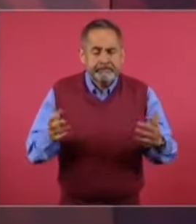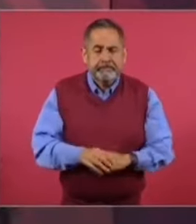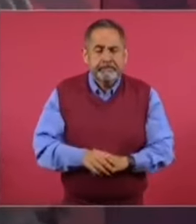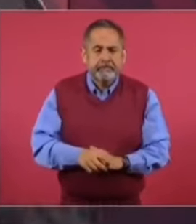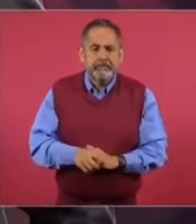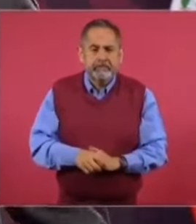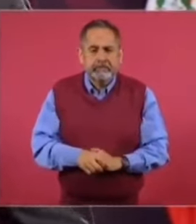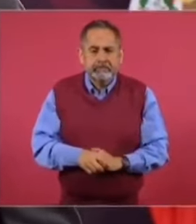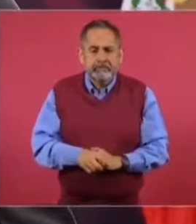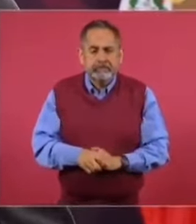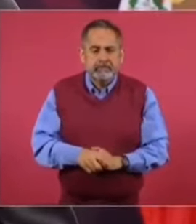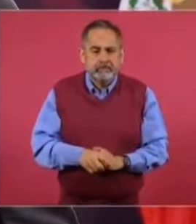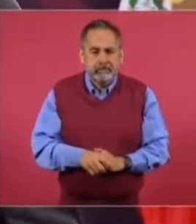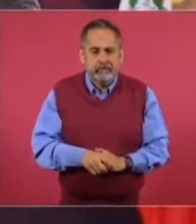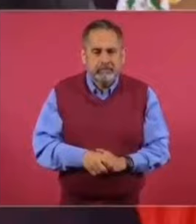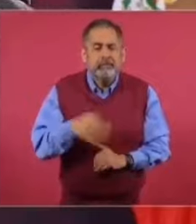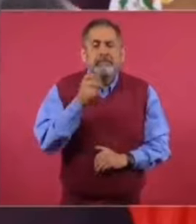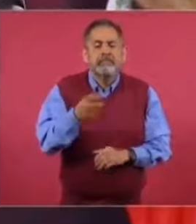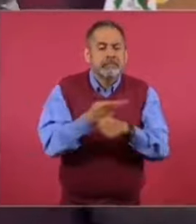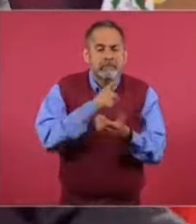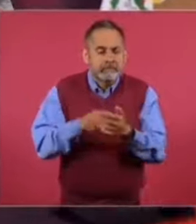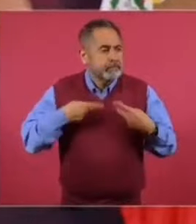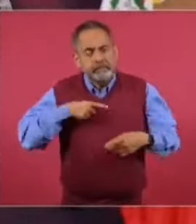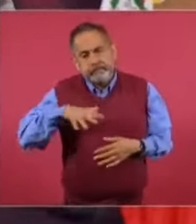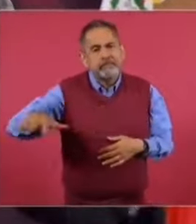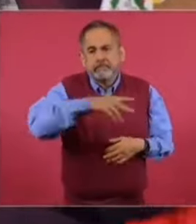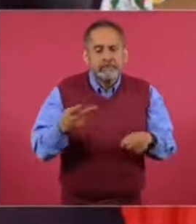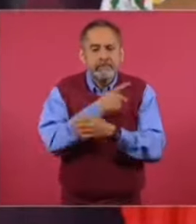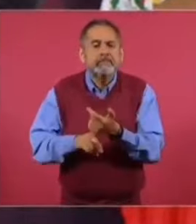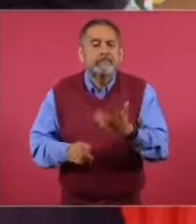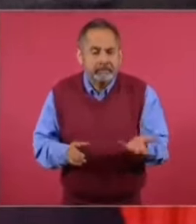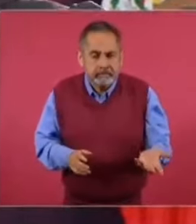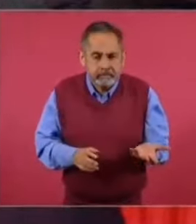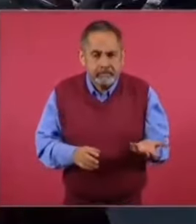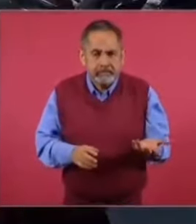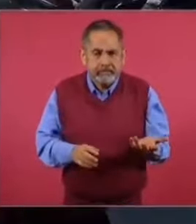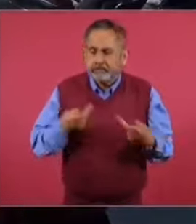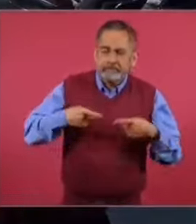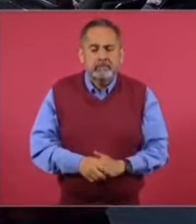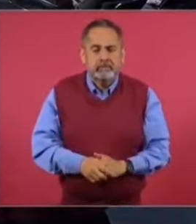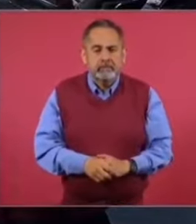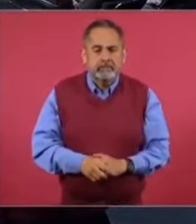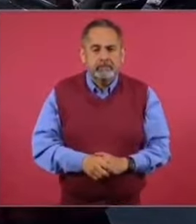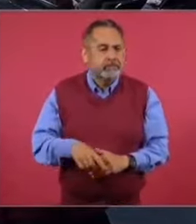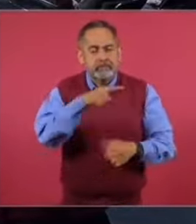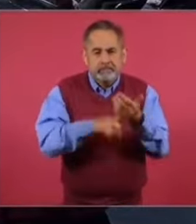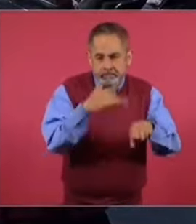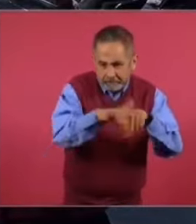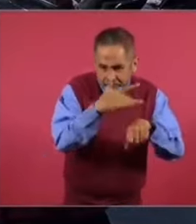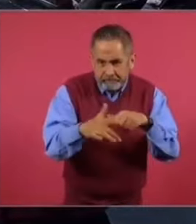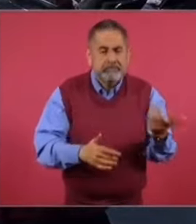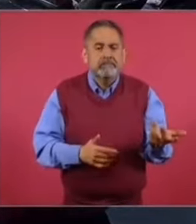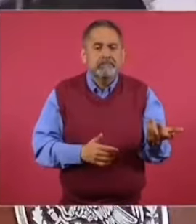Entonces, ¿y qué pasaba con el pueblo? Pues estaba en el más completo abandono. En Chalco,